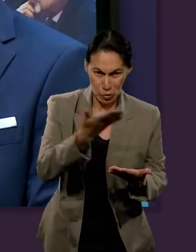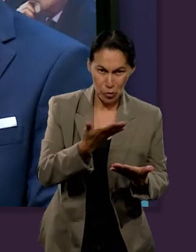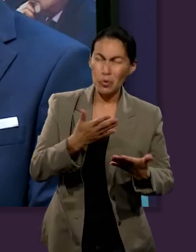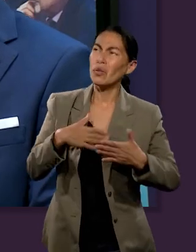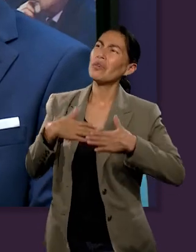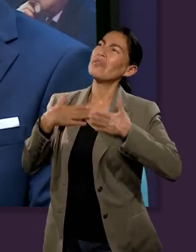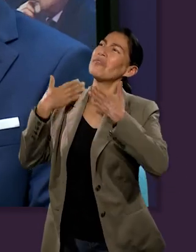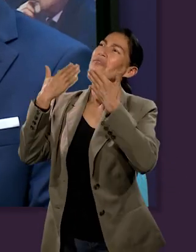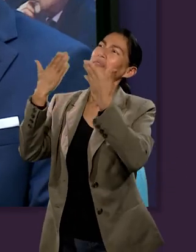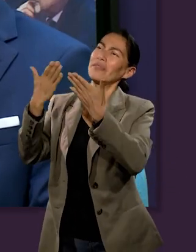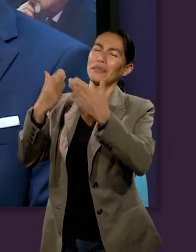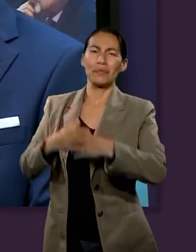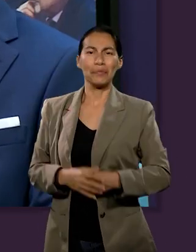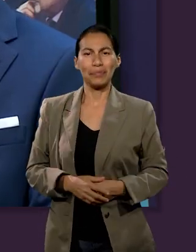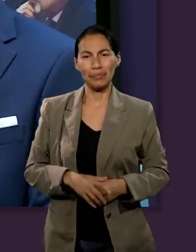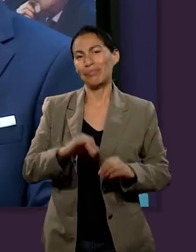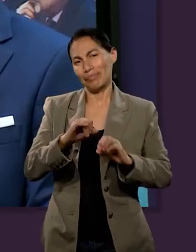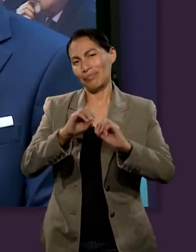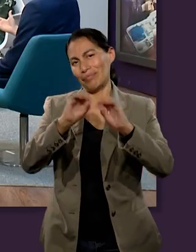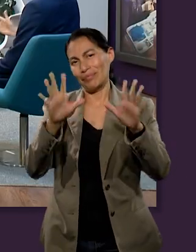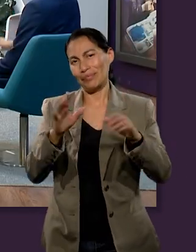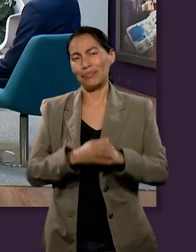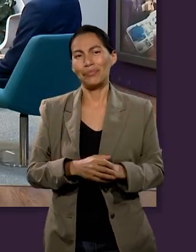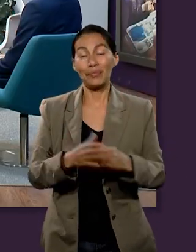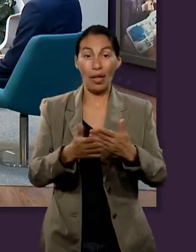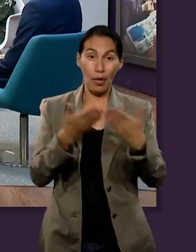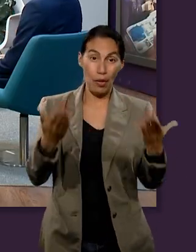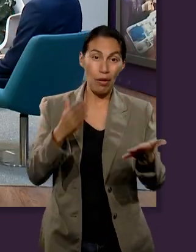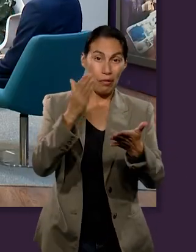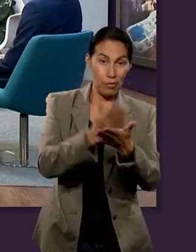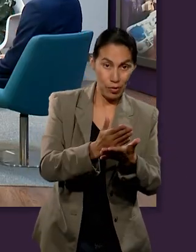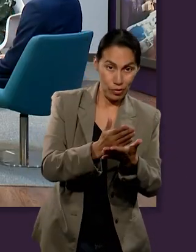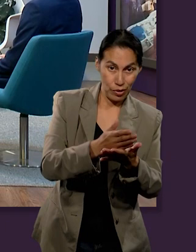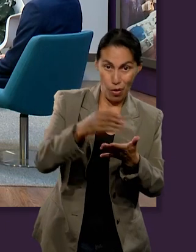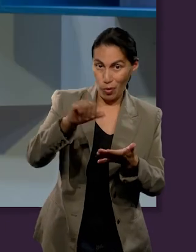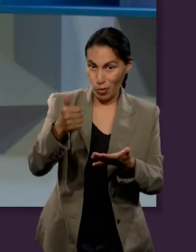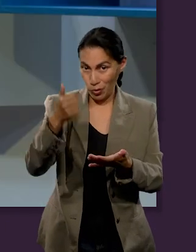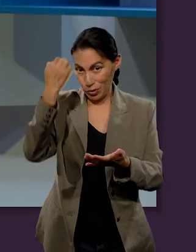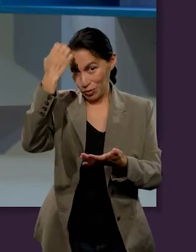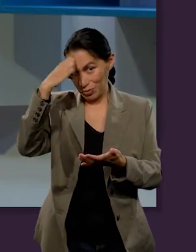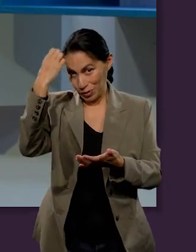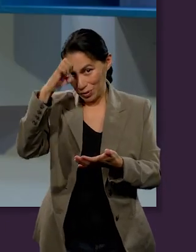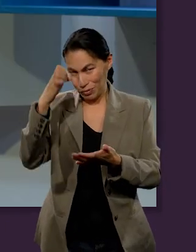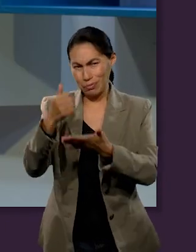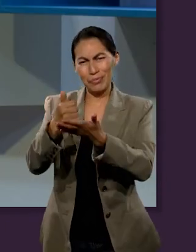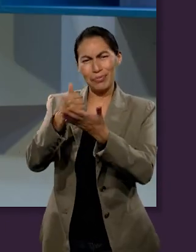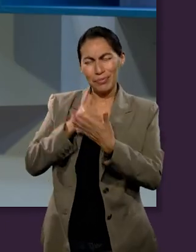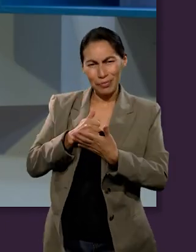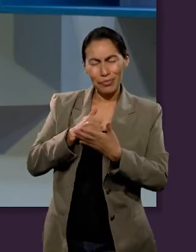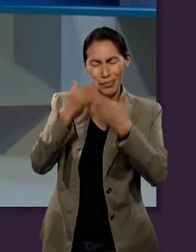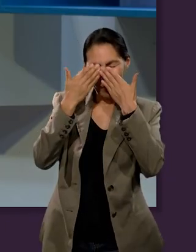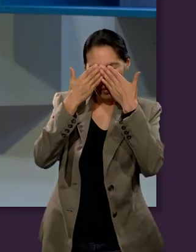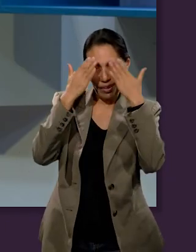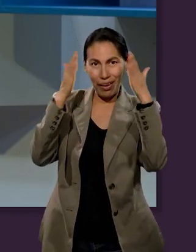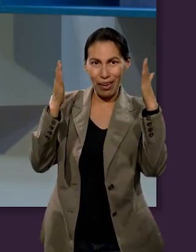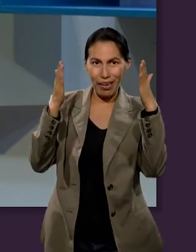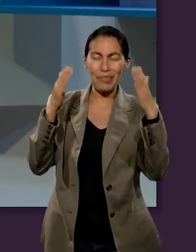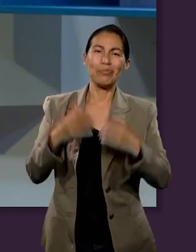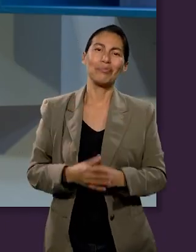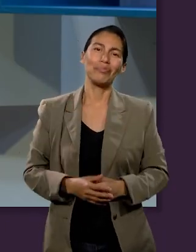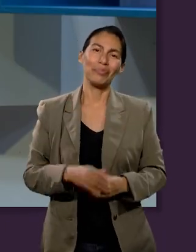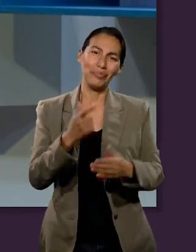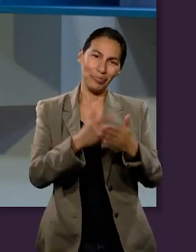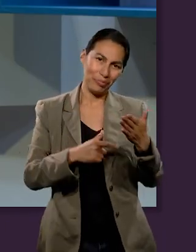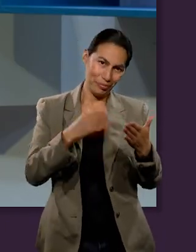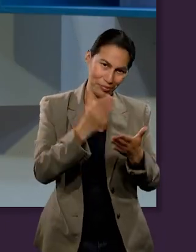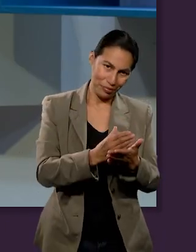confiando en cuestión de diezmo, sino en cualquier otro ámbito de la vida. Claro. Vamos a hacer otro espacio para que venga